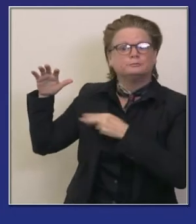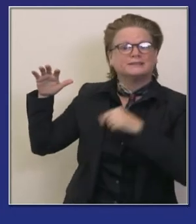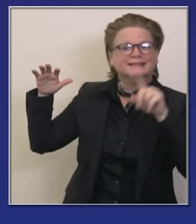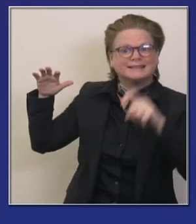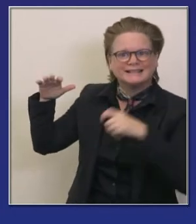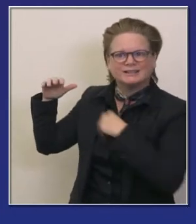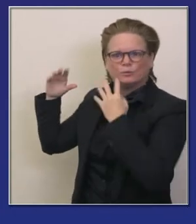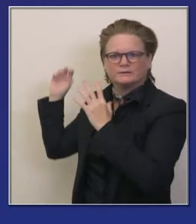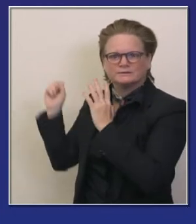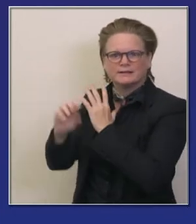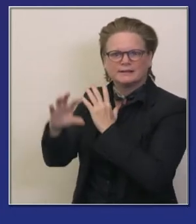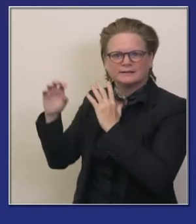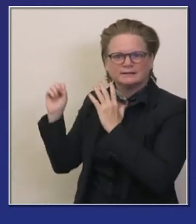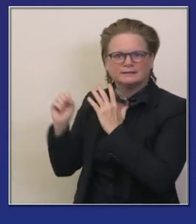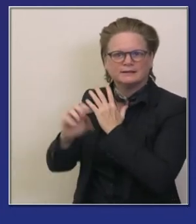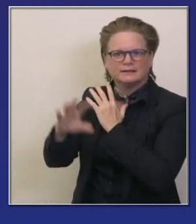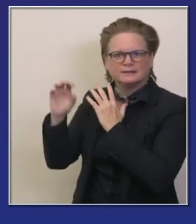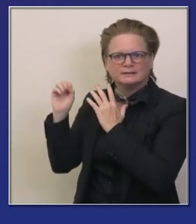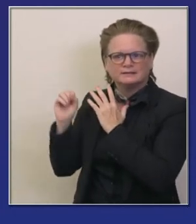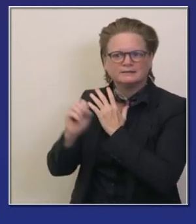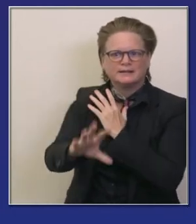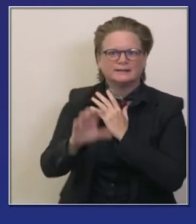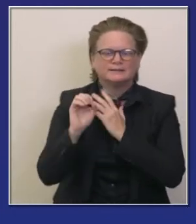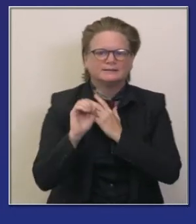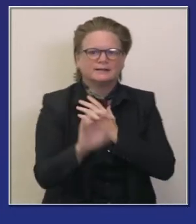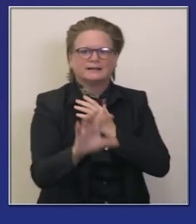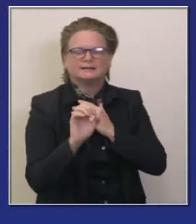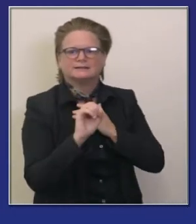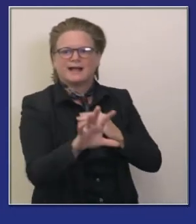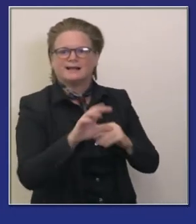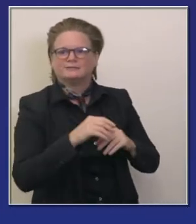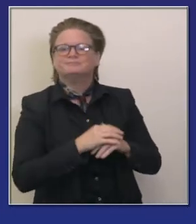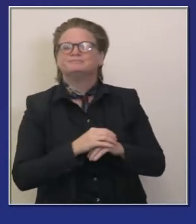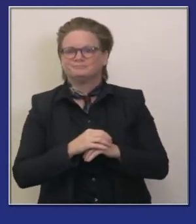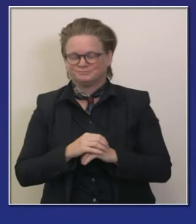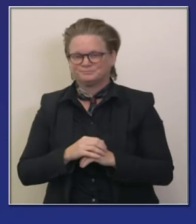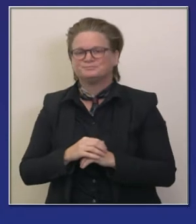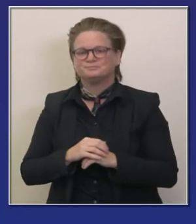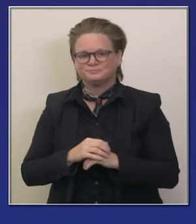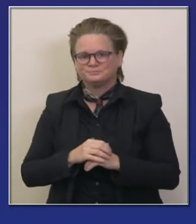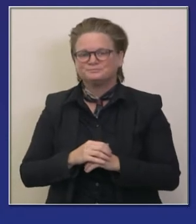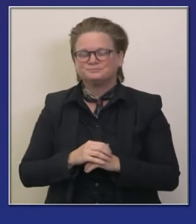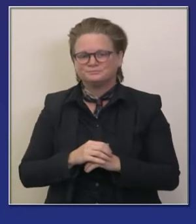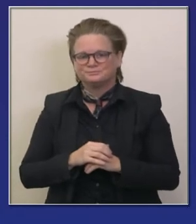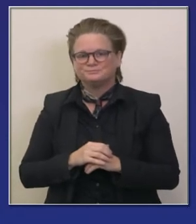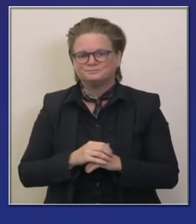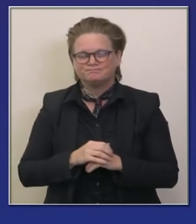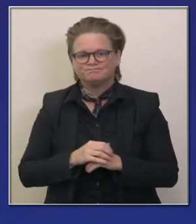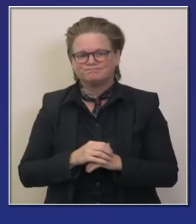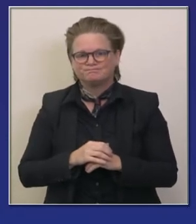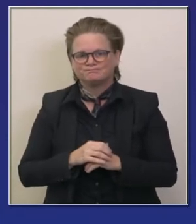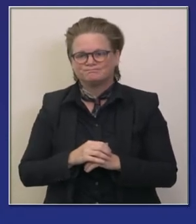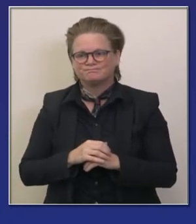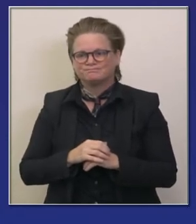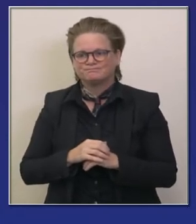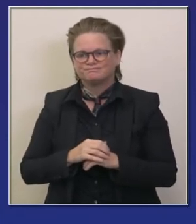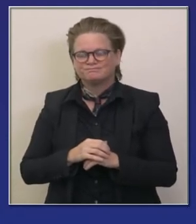prender estas instalaciones de estas camas adicionales y nuestra sofisticación